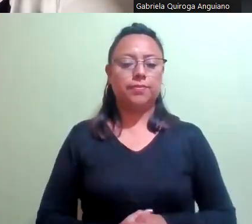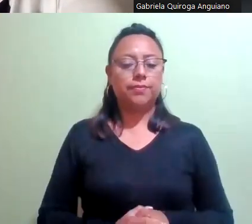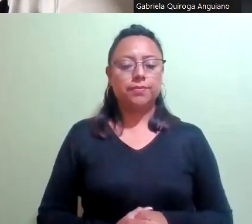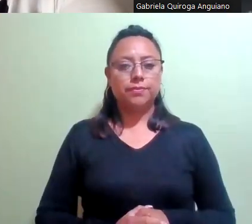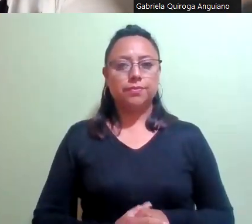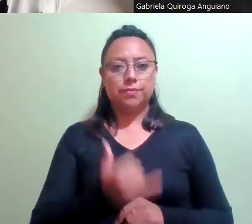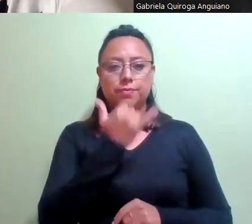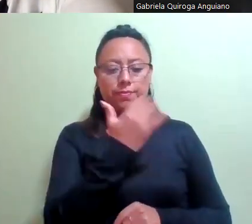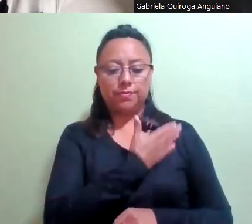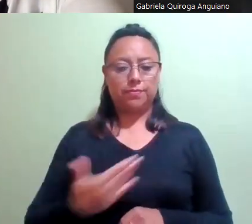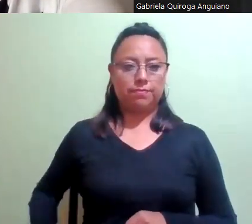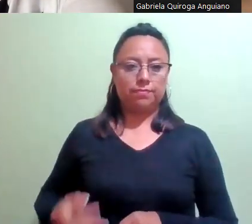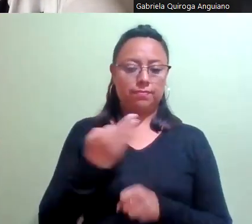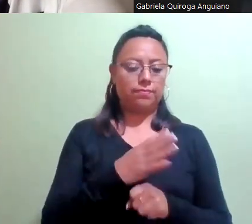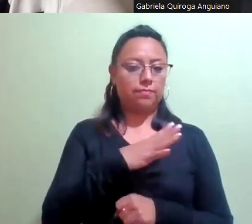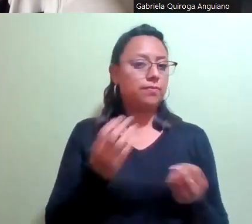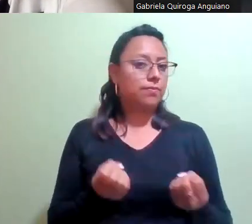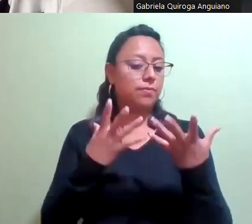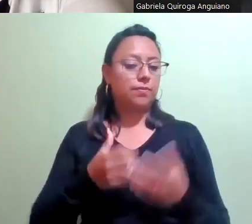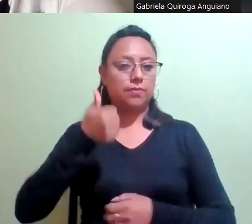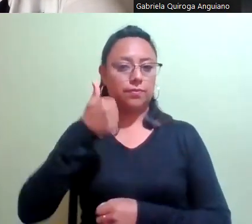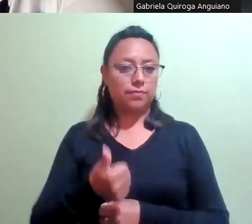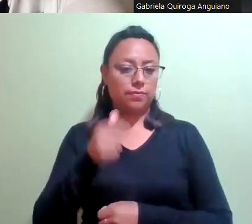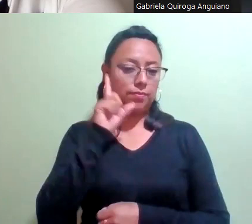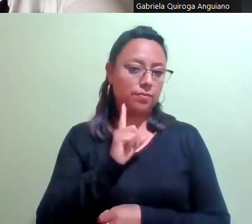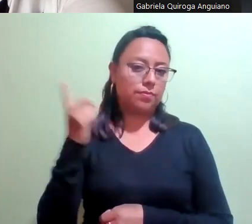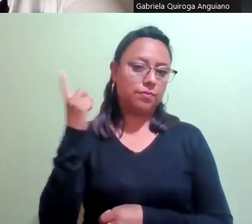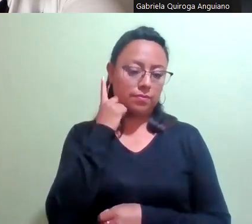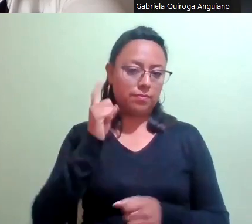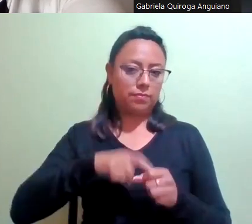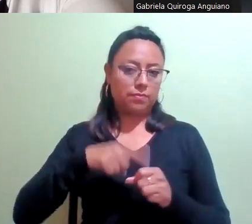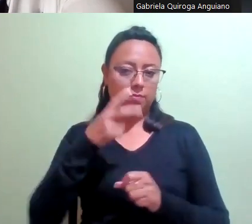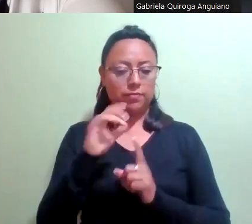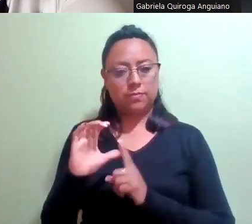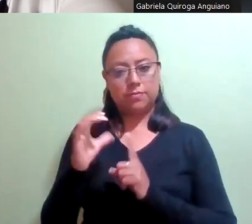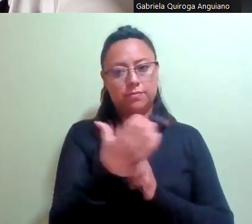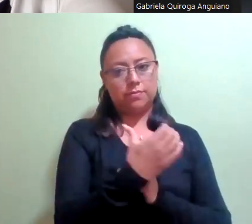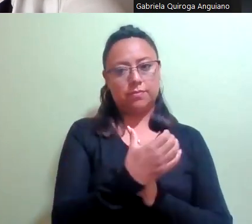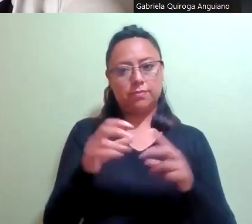que se cuenta con la asistencia de seis diputadas integrantes de esta comisión. Hay cuarón.